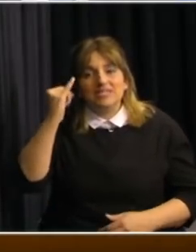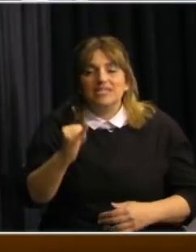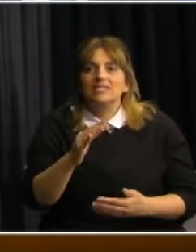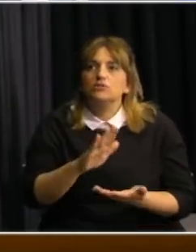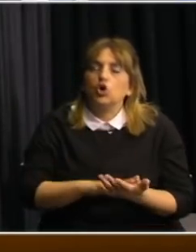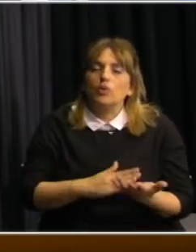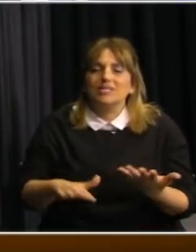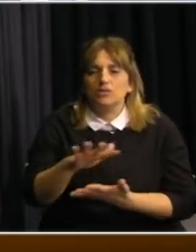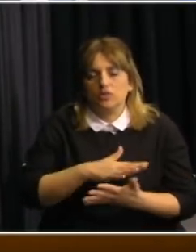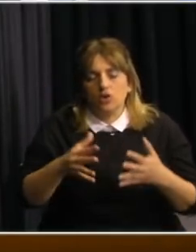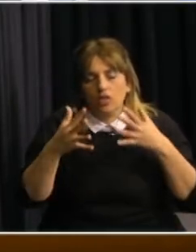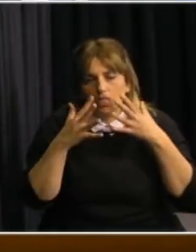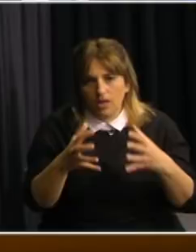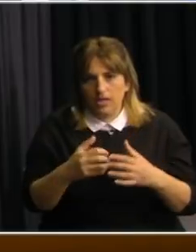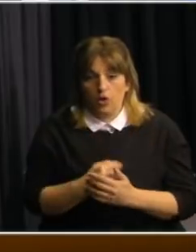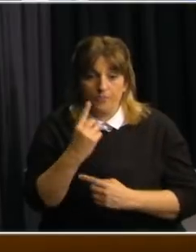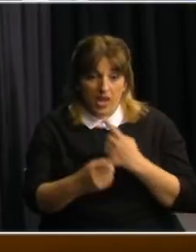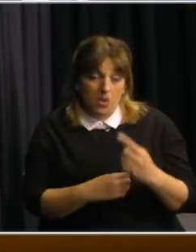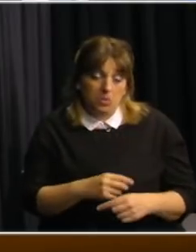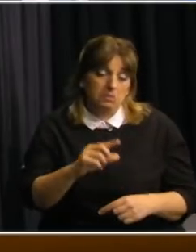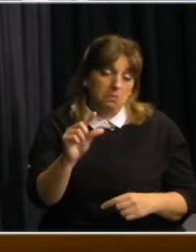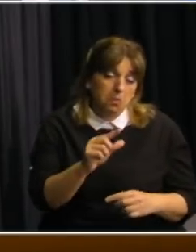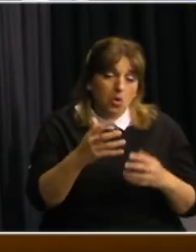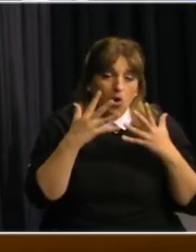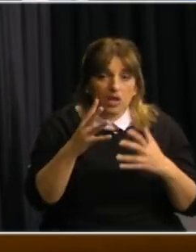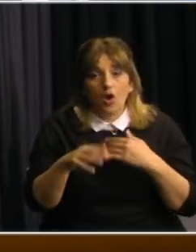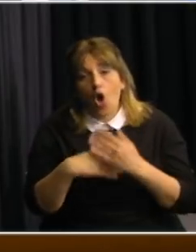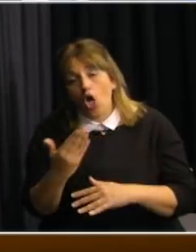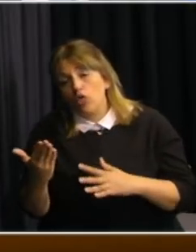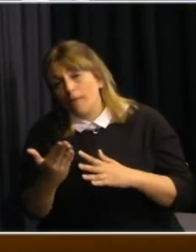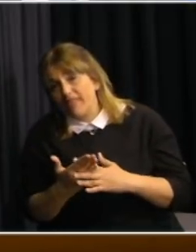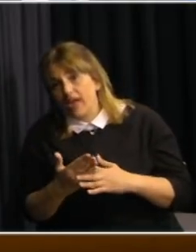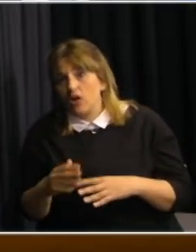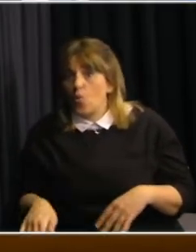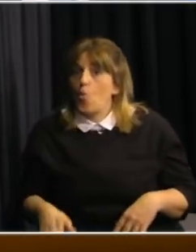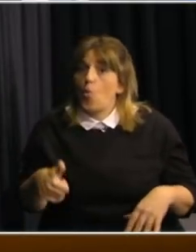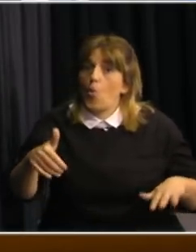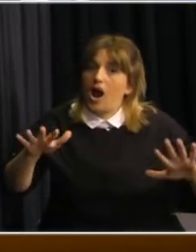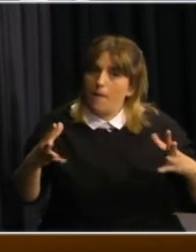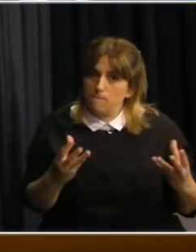riesgo hay situaciones de bajo riesgo situaciones de riesgo mediano alto y muy alto